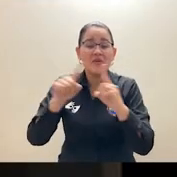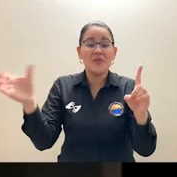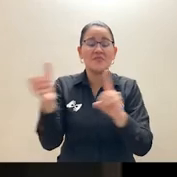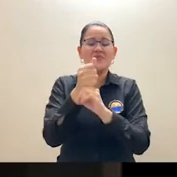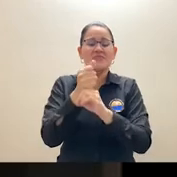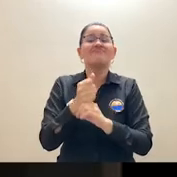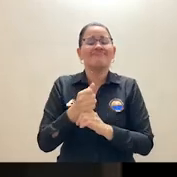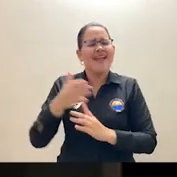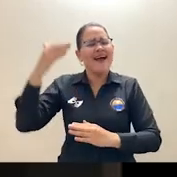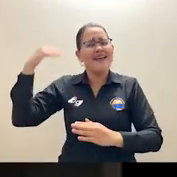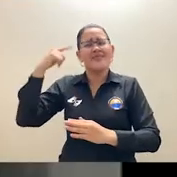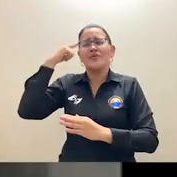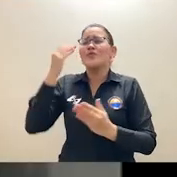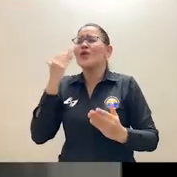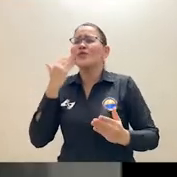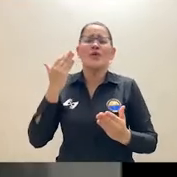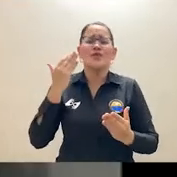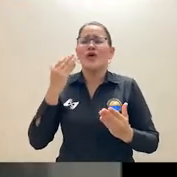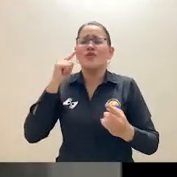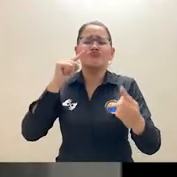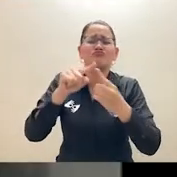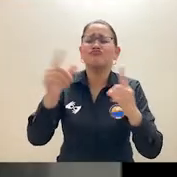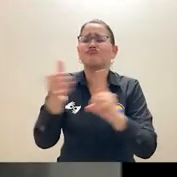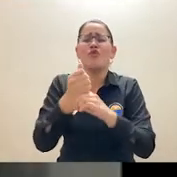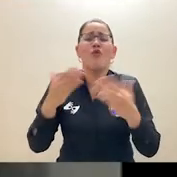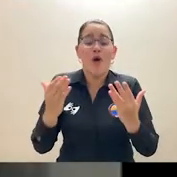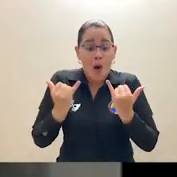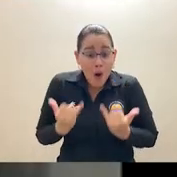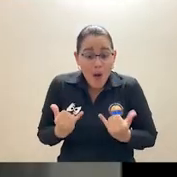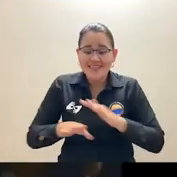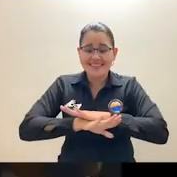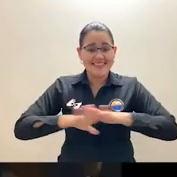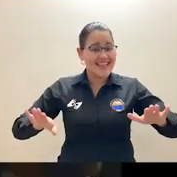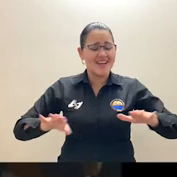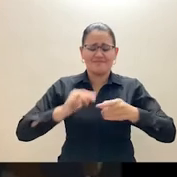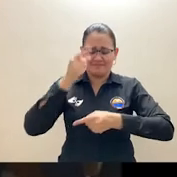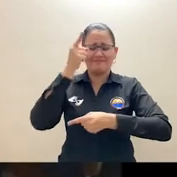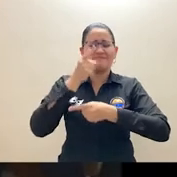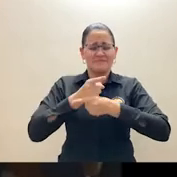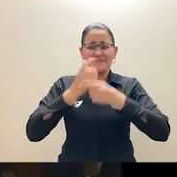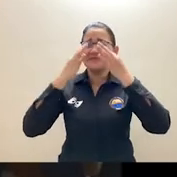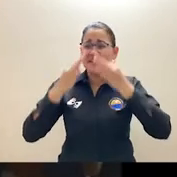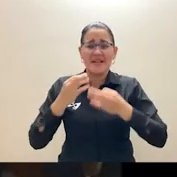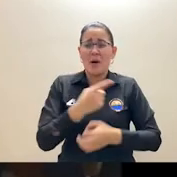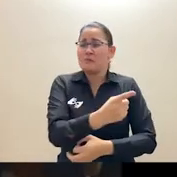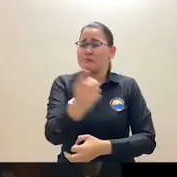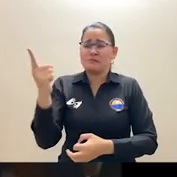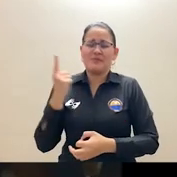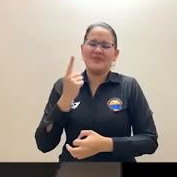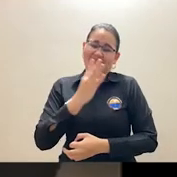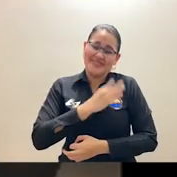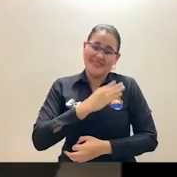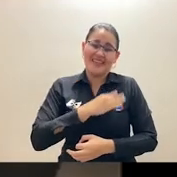creíamos dejarnos y que hoy, fruto de nuestro esfuerzo, es toda una realidad misma que ayer